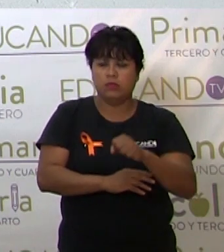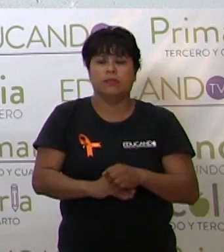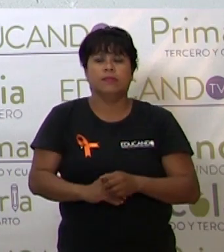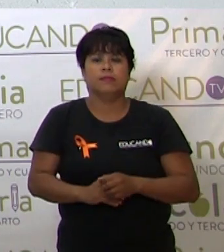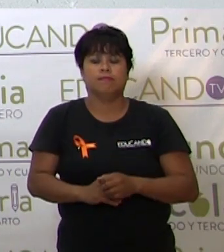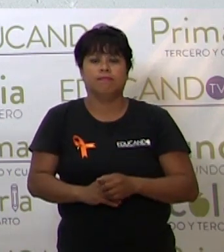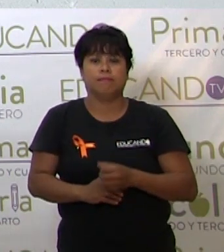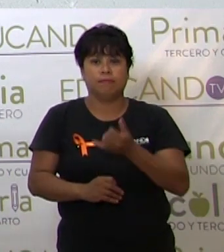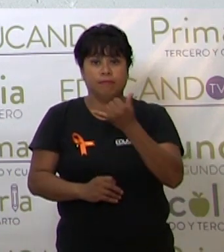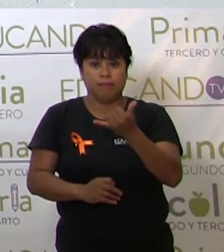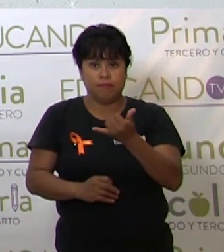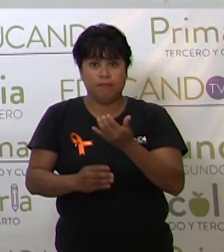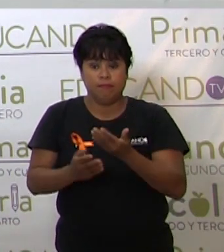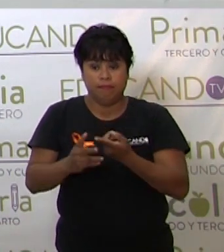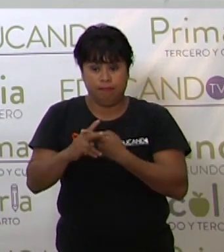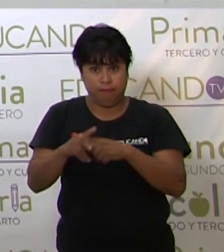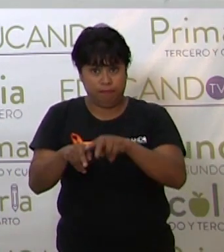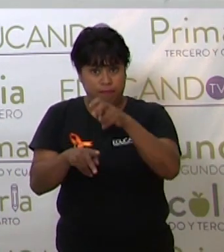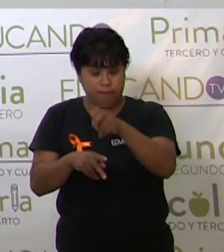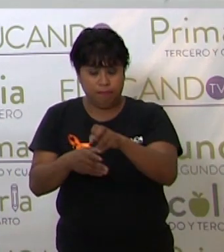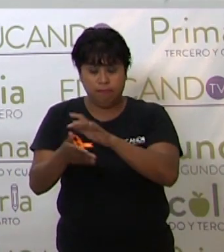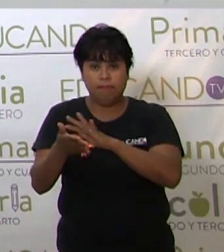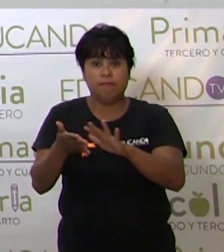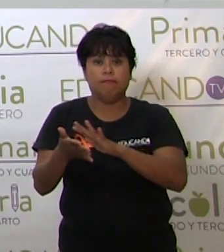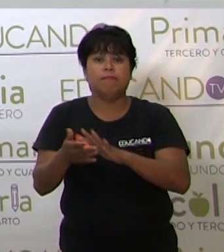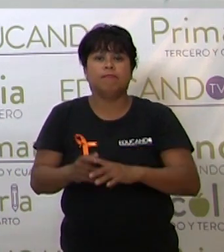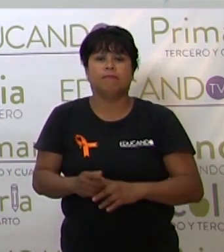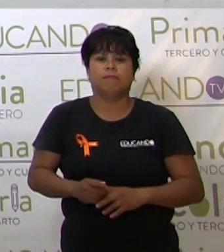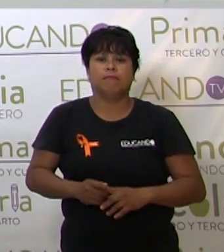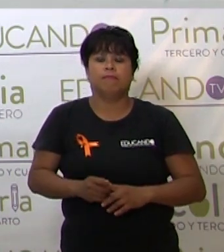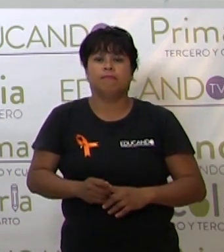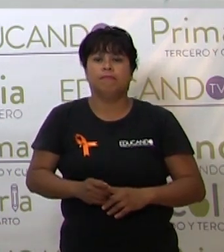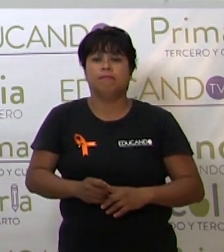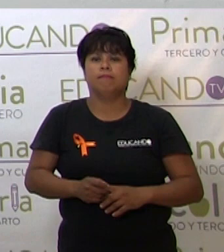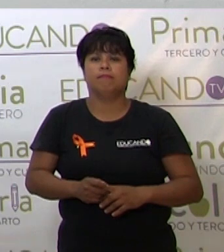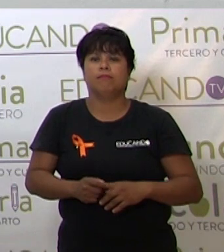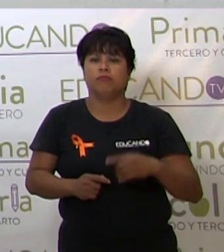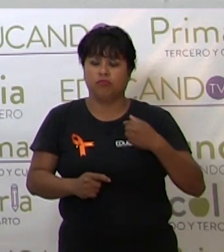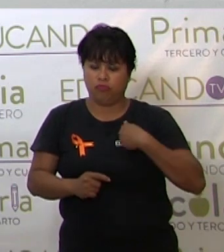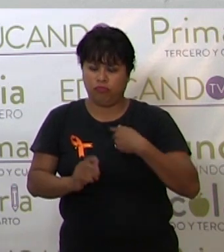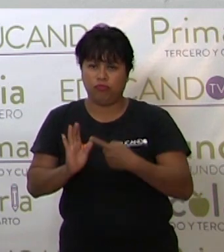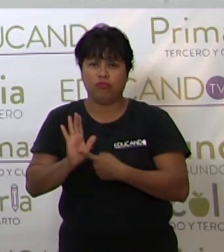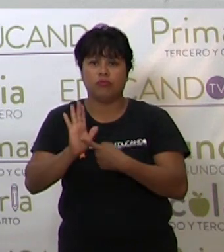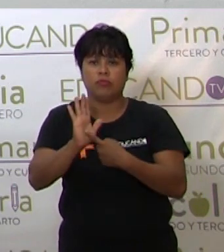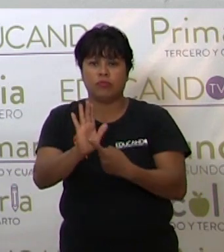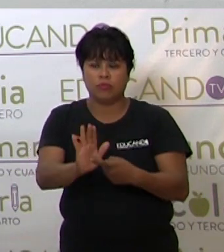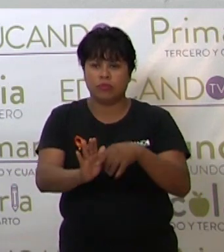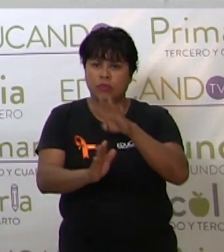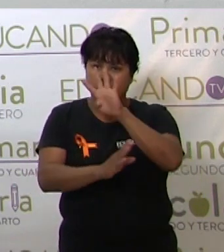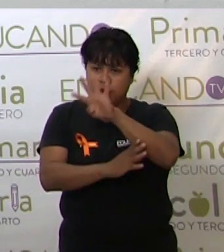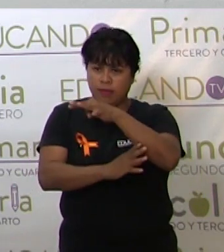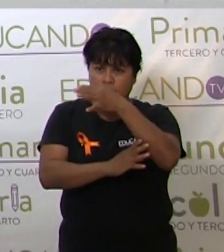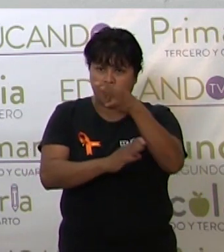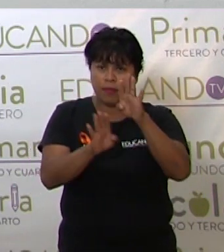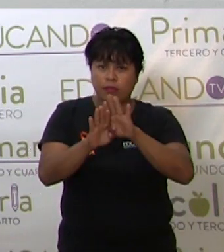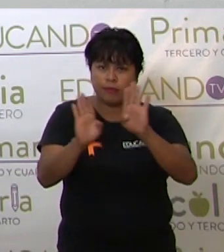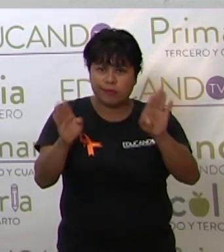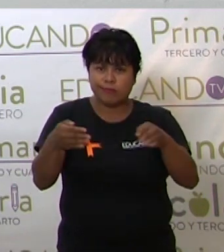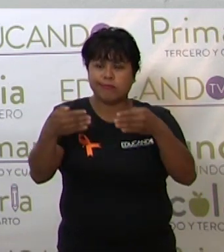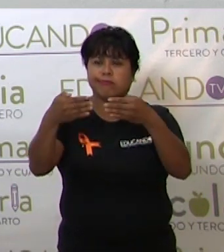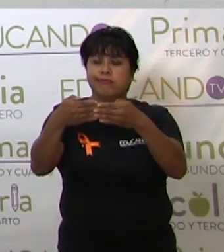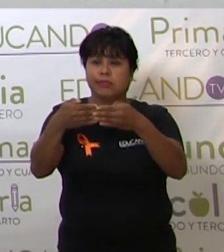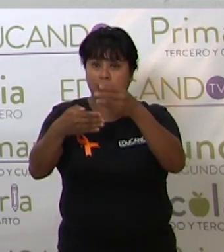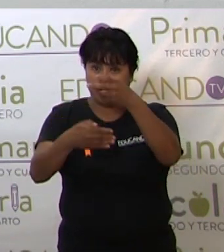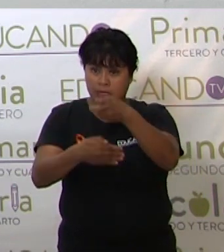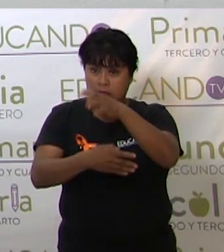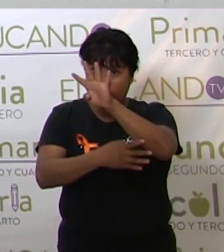Y a partir de esa lectura, les mostré una tabla comparativa. Y en